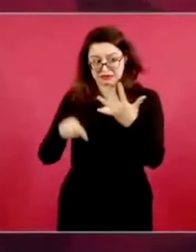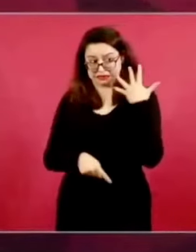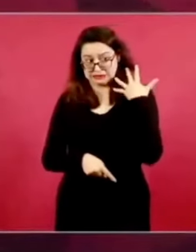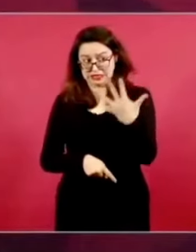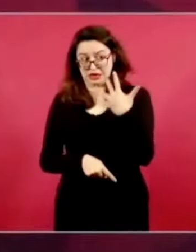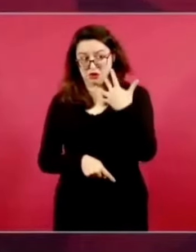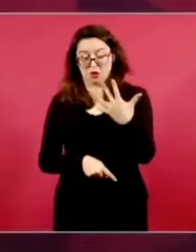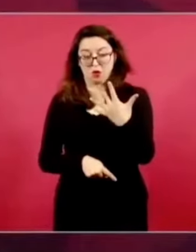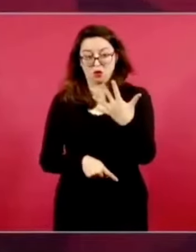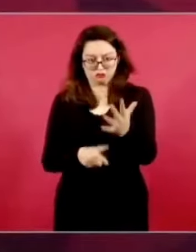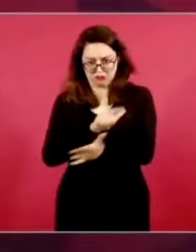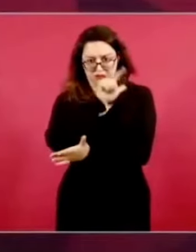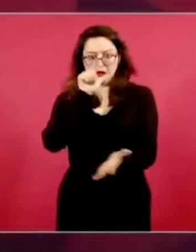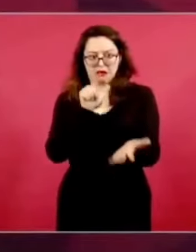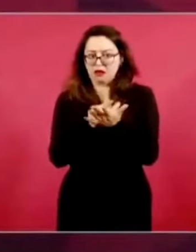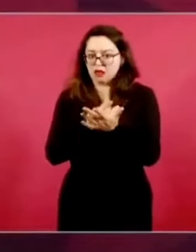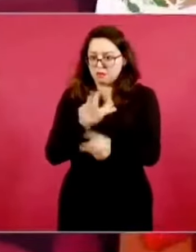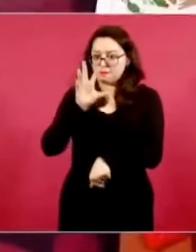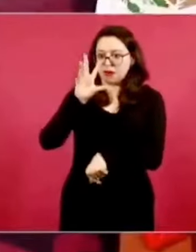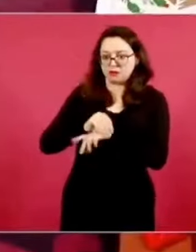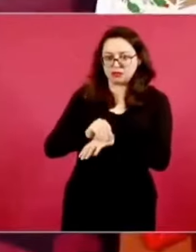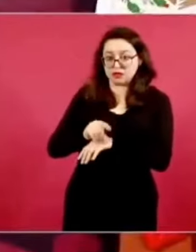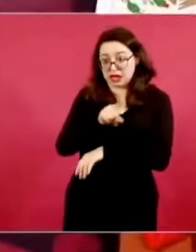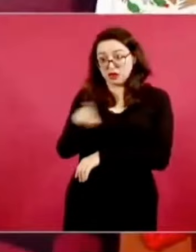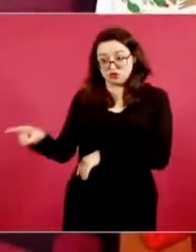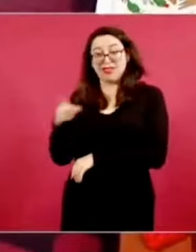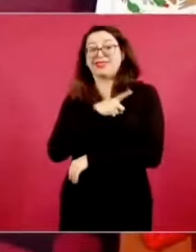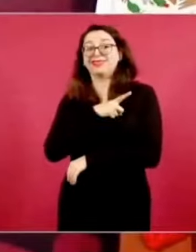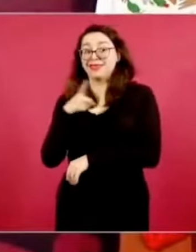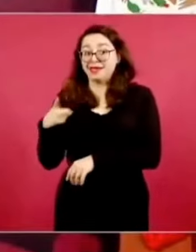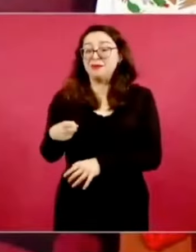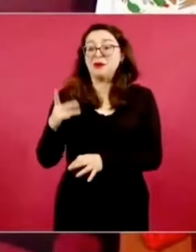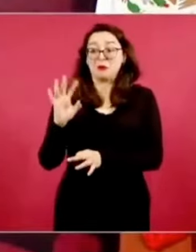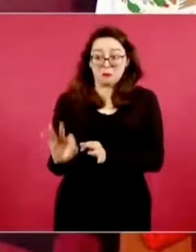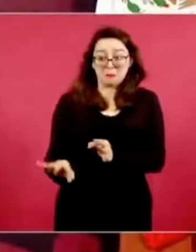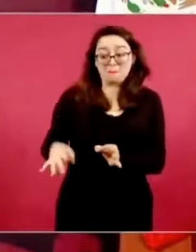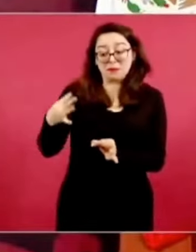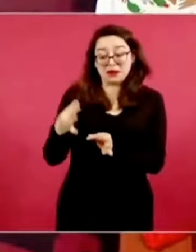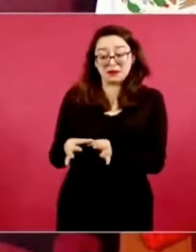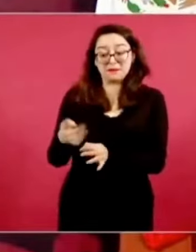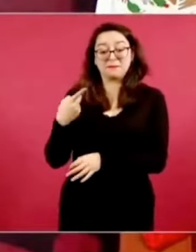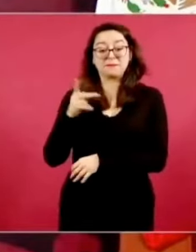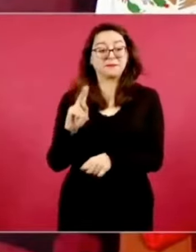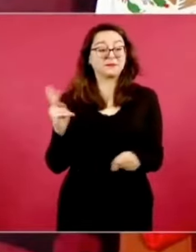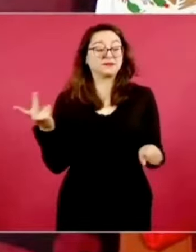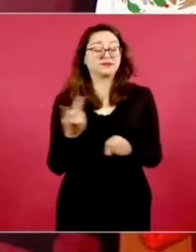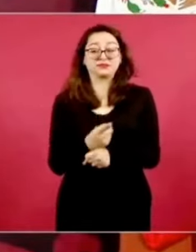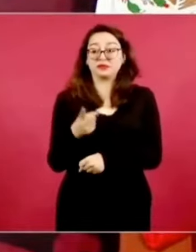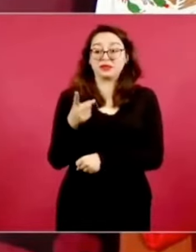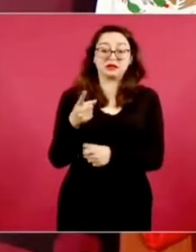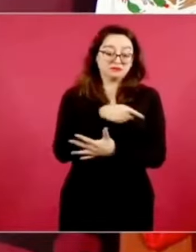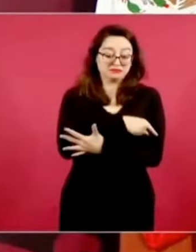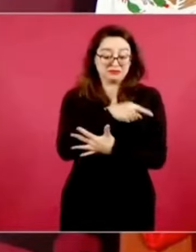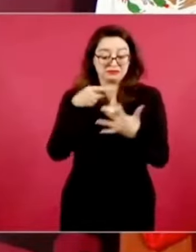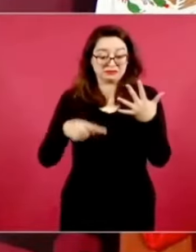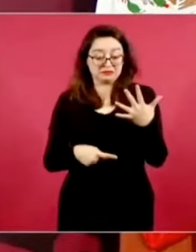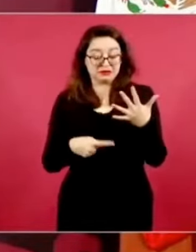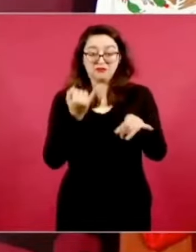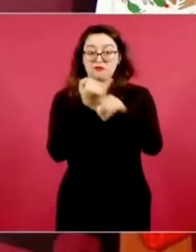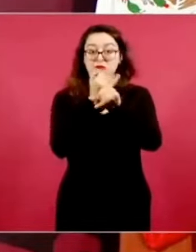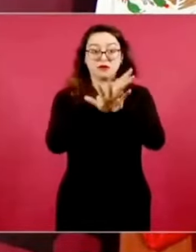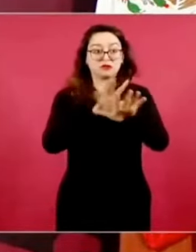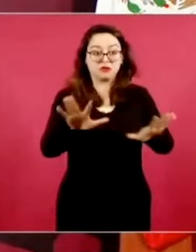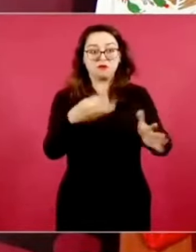llevaban a la práctica, es pueblo, el Ejército es pueblo.